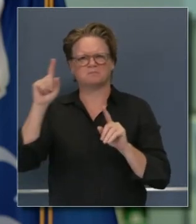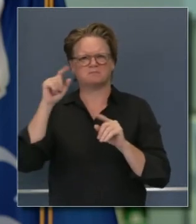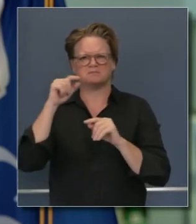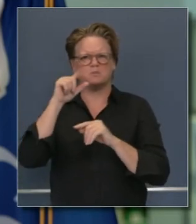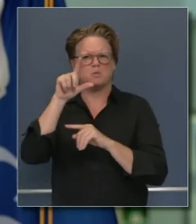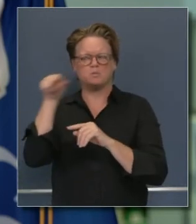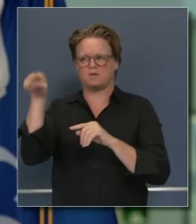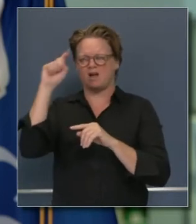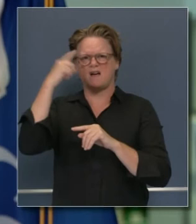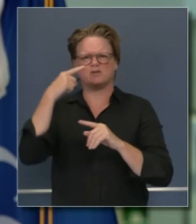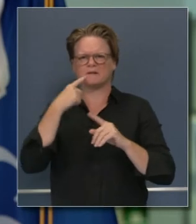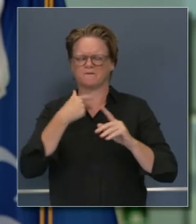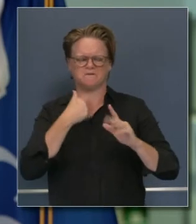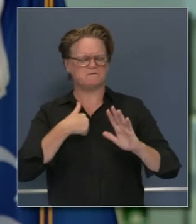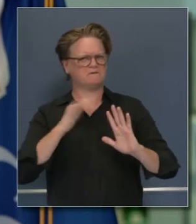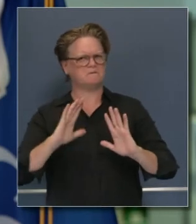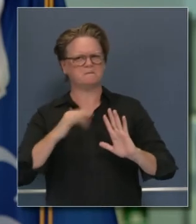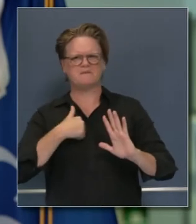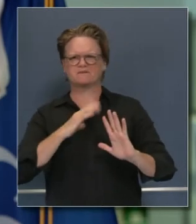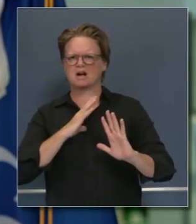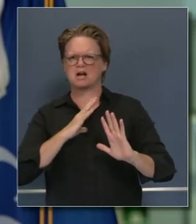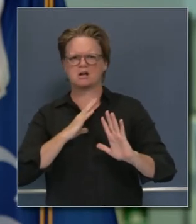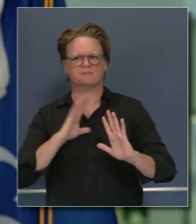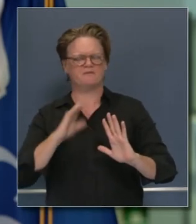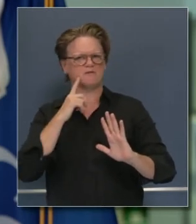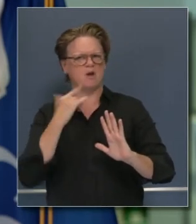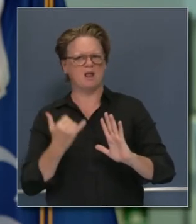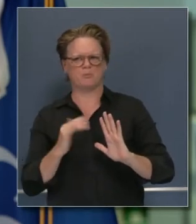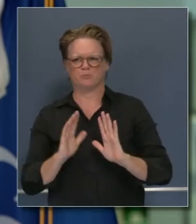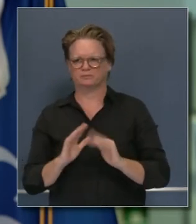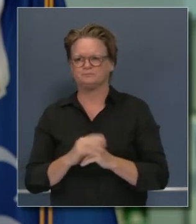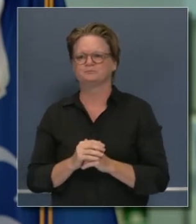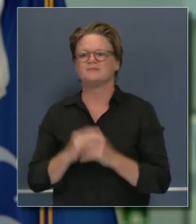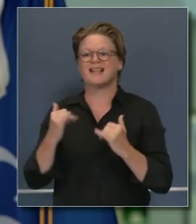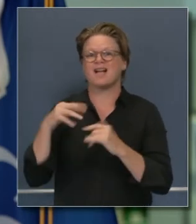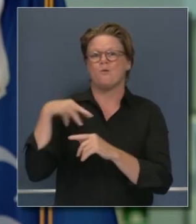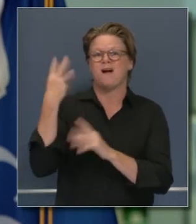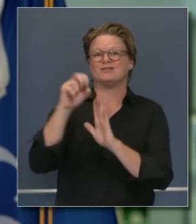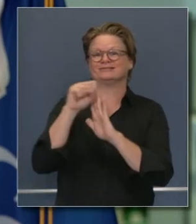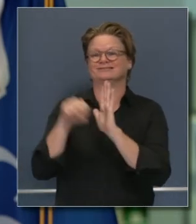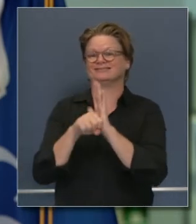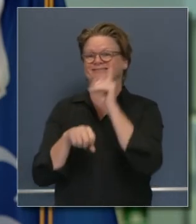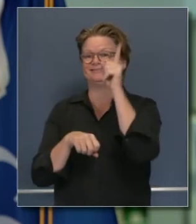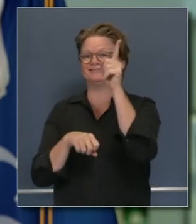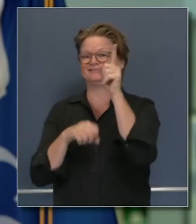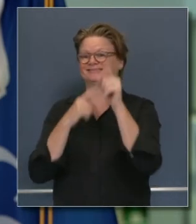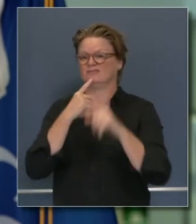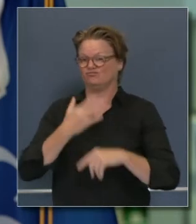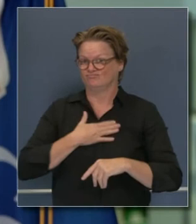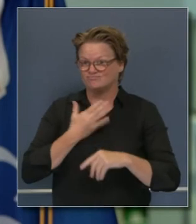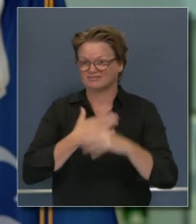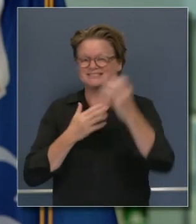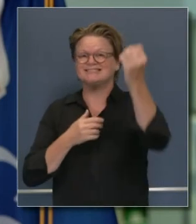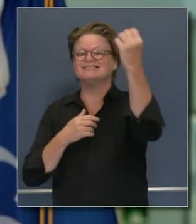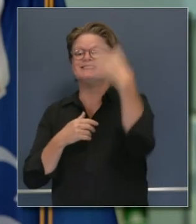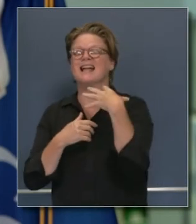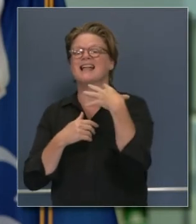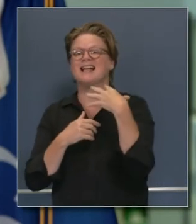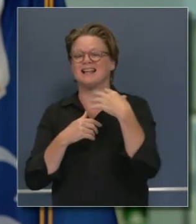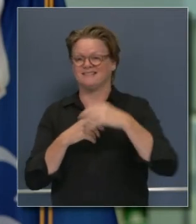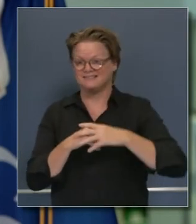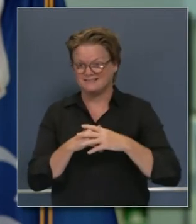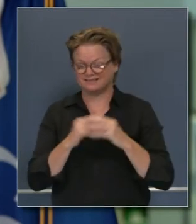hoy obtuvimos un comentario del estado de washington que están entregando más recursos que van a